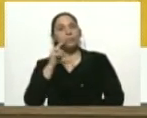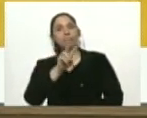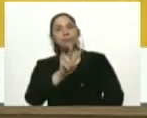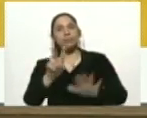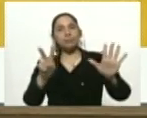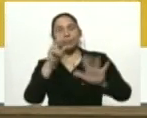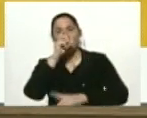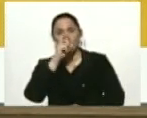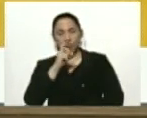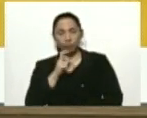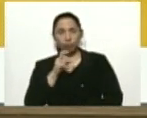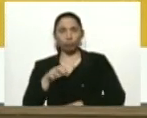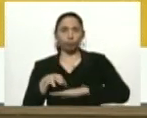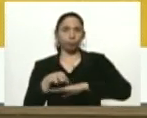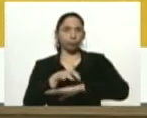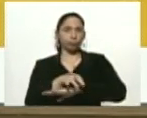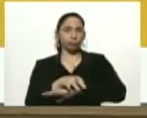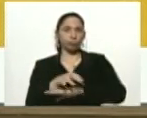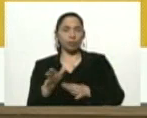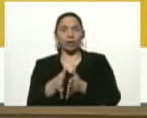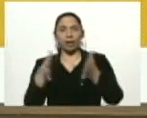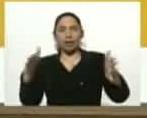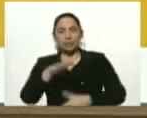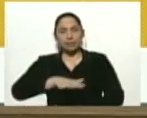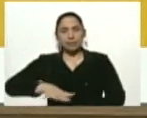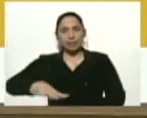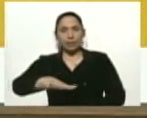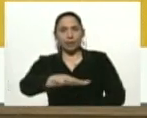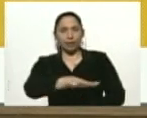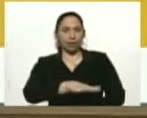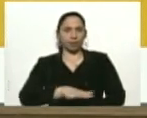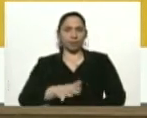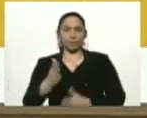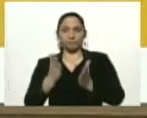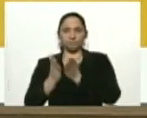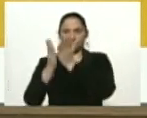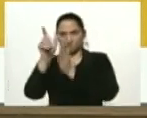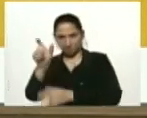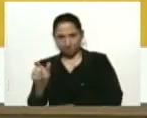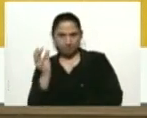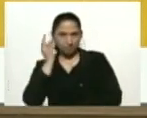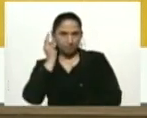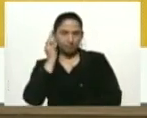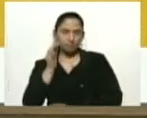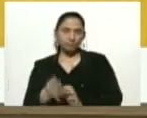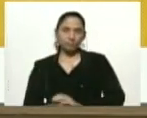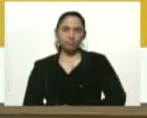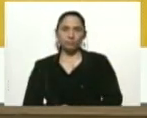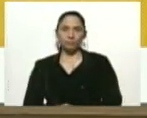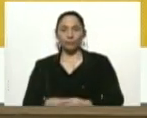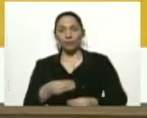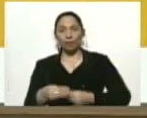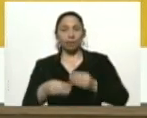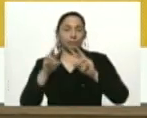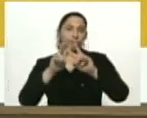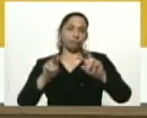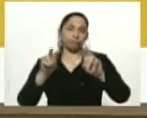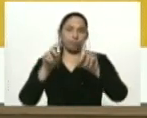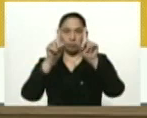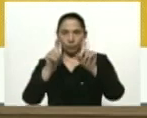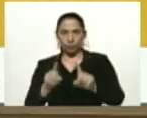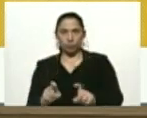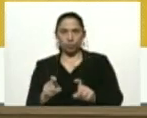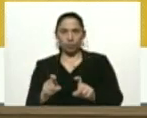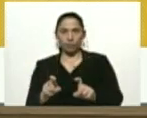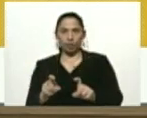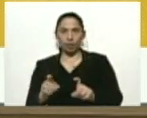años, municipio Gran Sabana. Estudiante. Se hizo jornada de despistaje en su